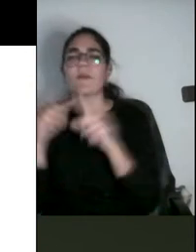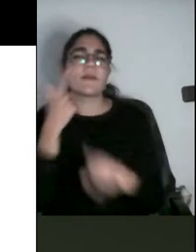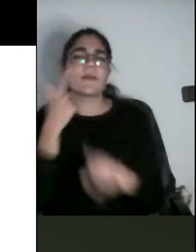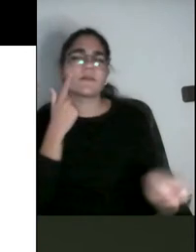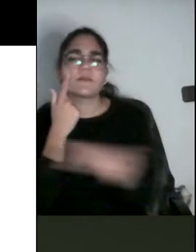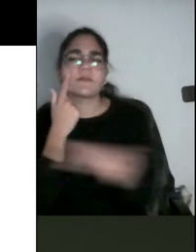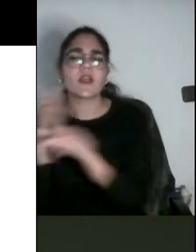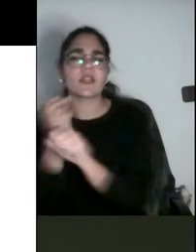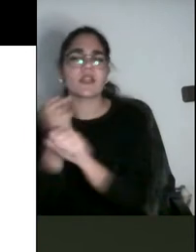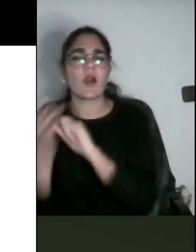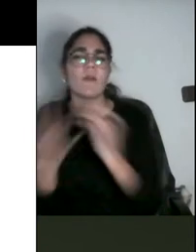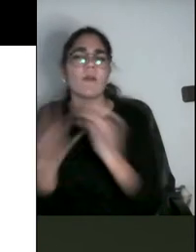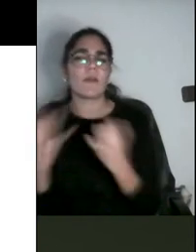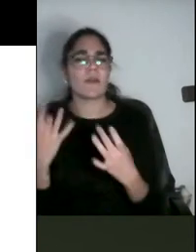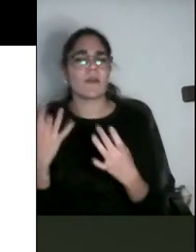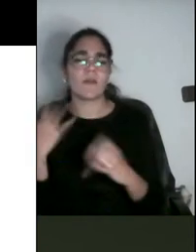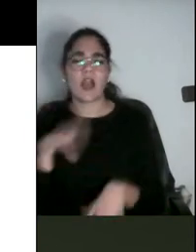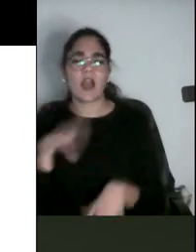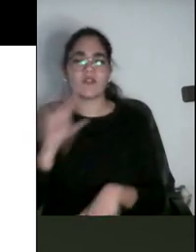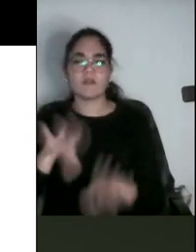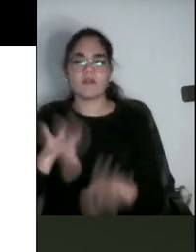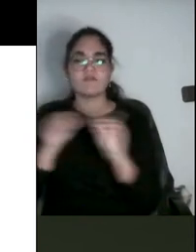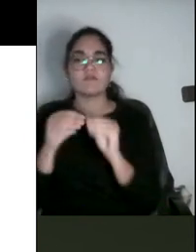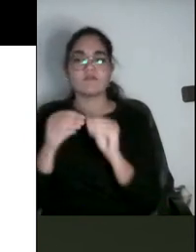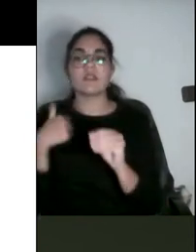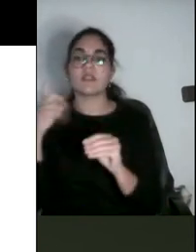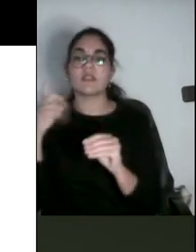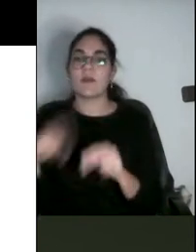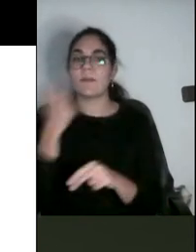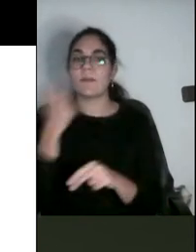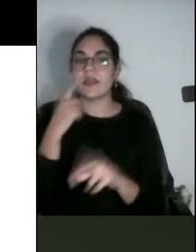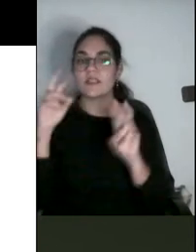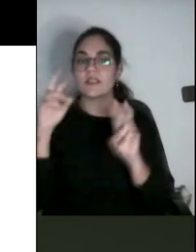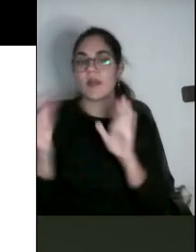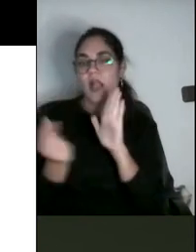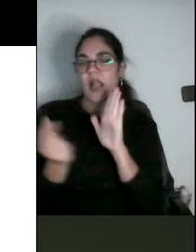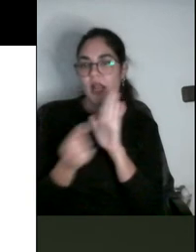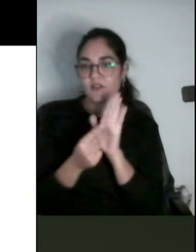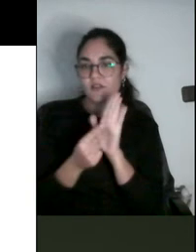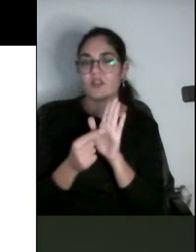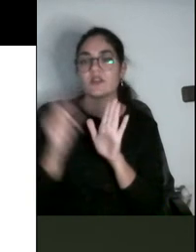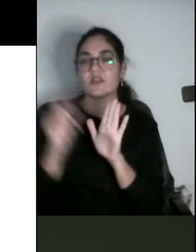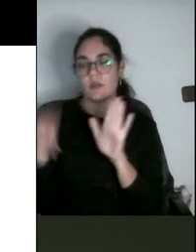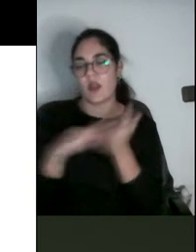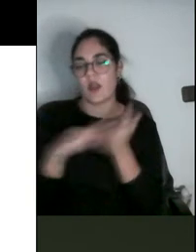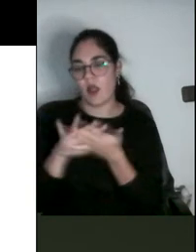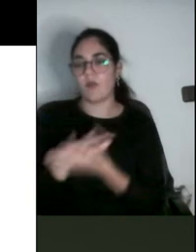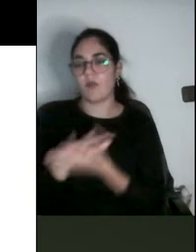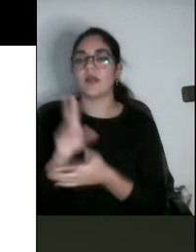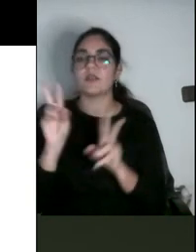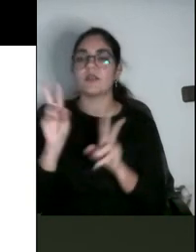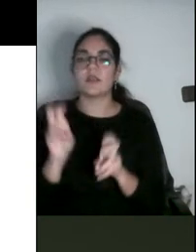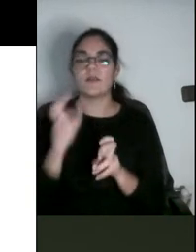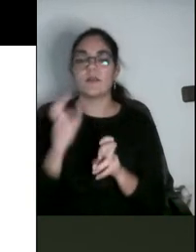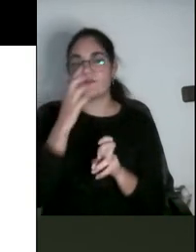común. Además de reflexionar sobre la calificación en cada uno de los apartados, había